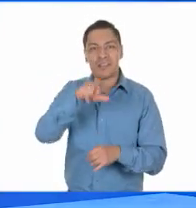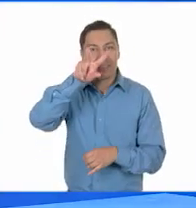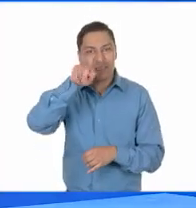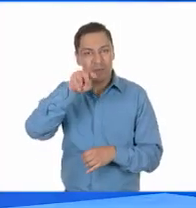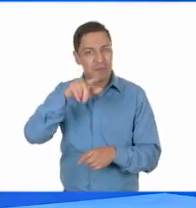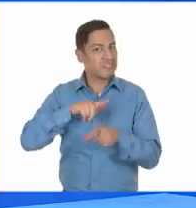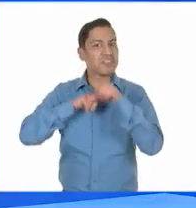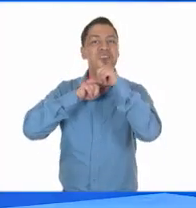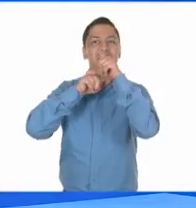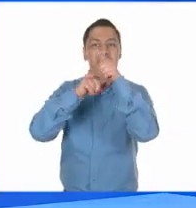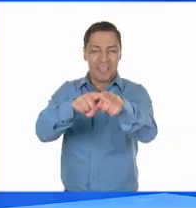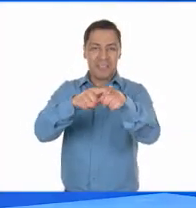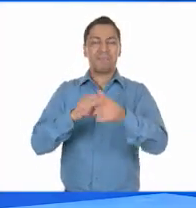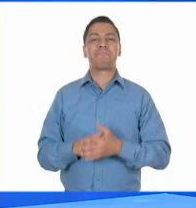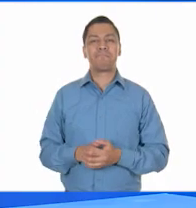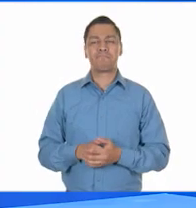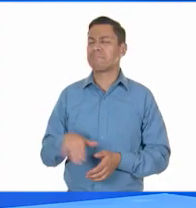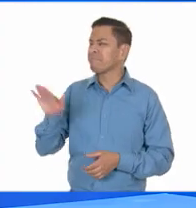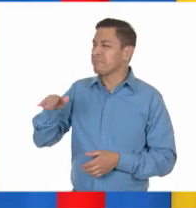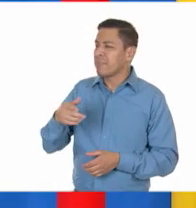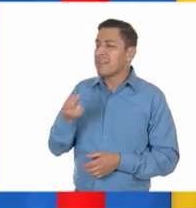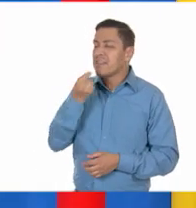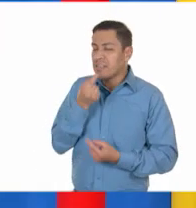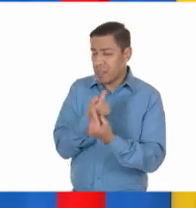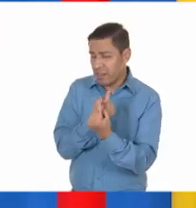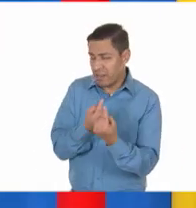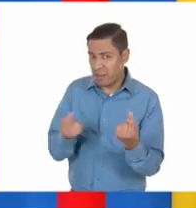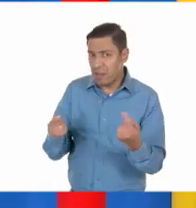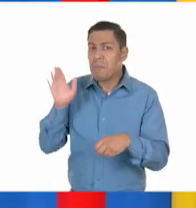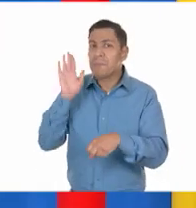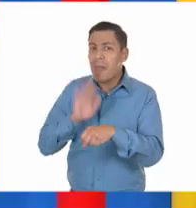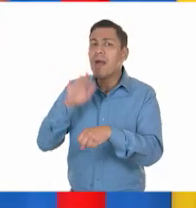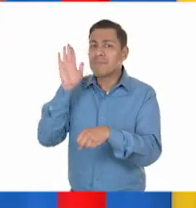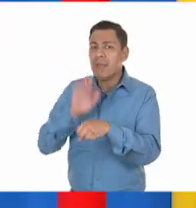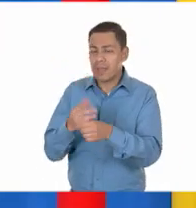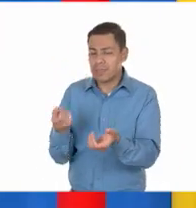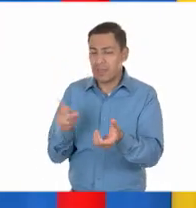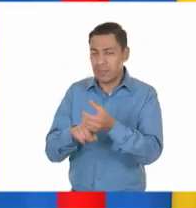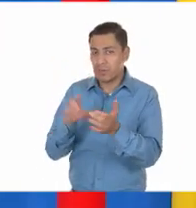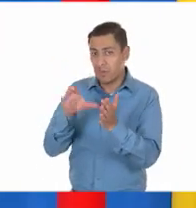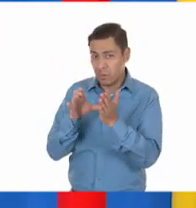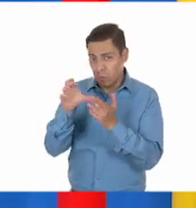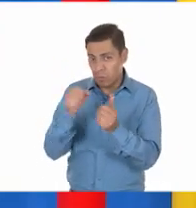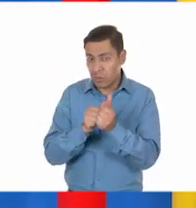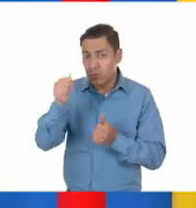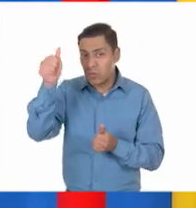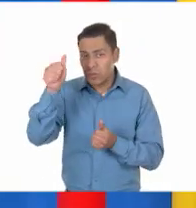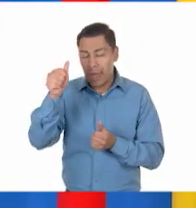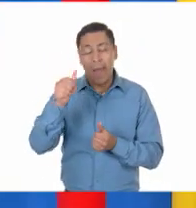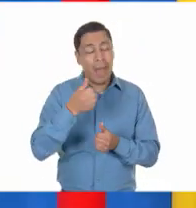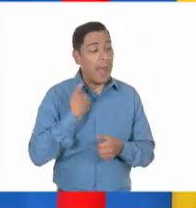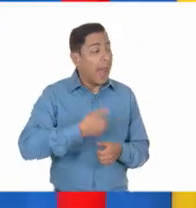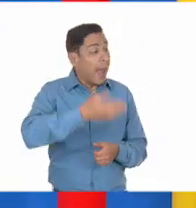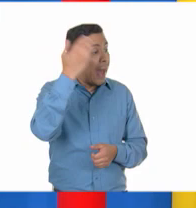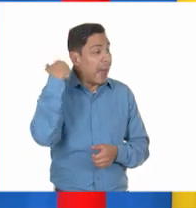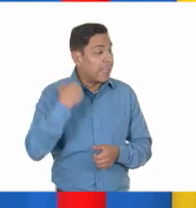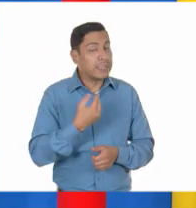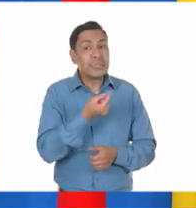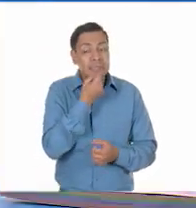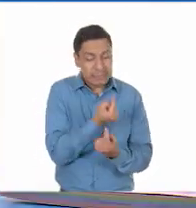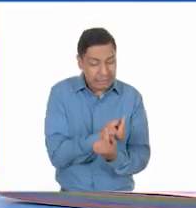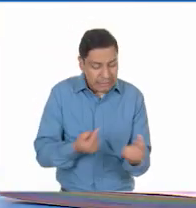se dice de los niños en la Constitución, maestra? Una preocupación muy grande era el trabajo infantil, por ejemplo. Sí.